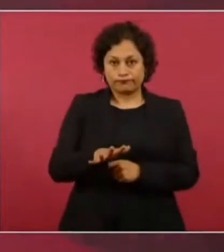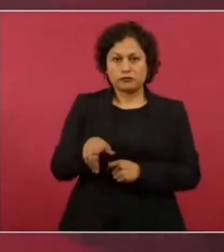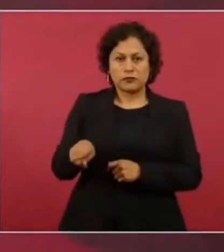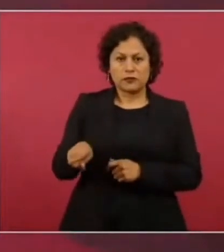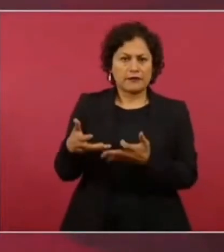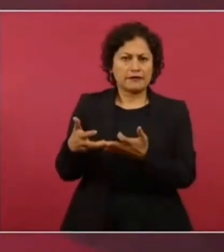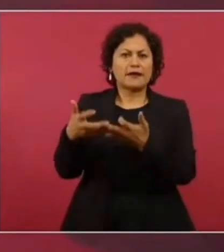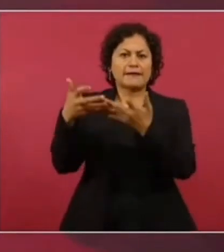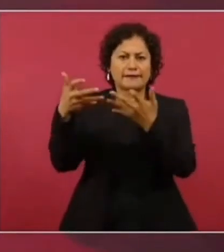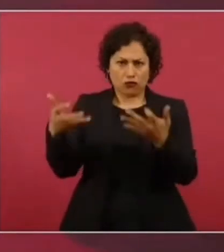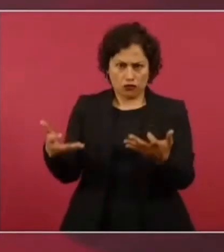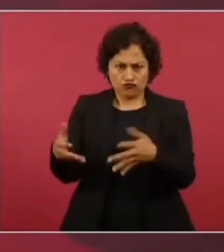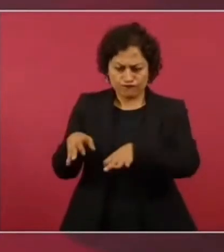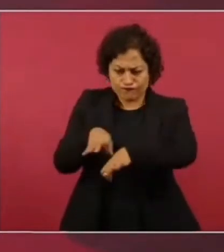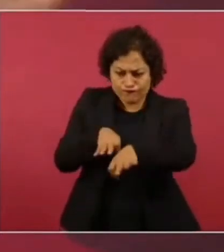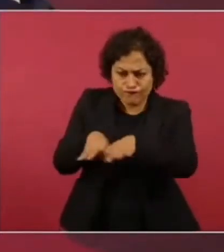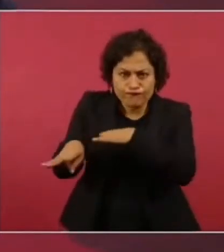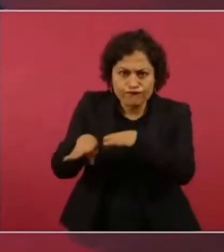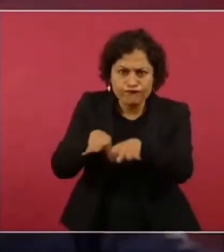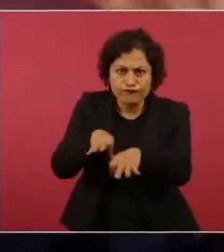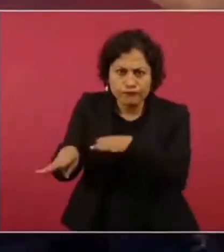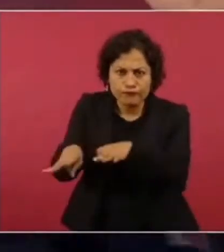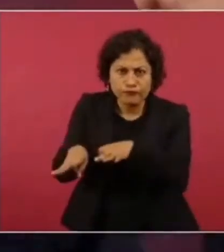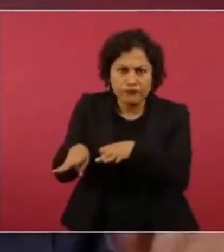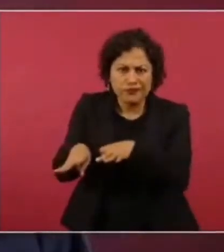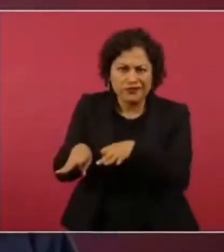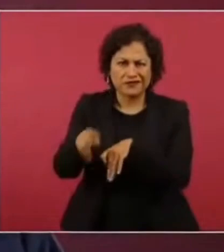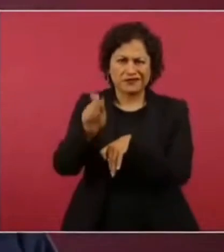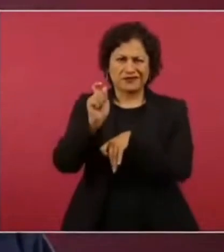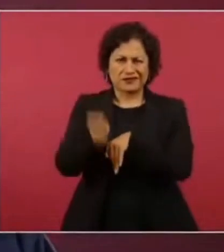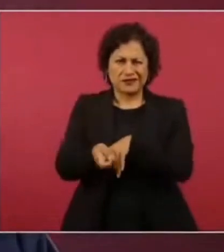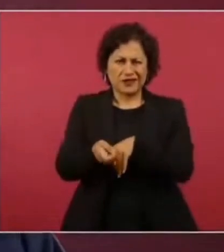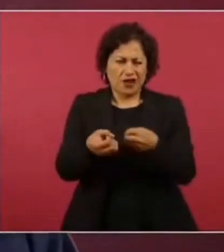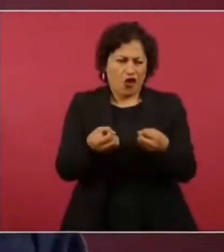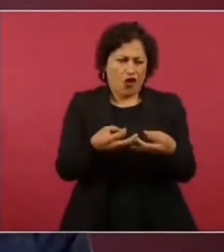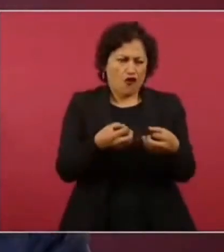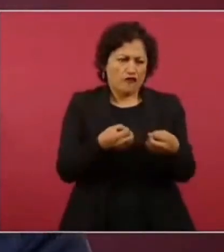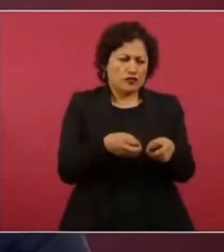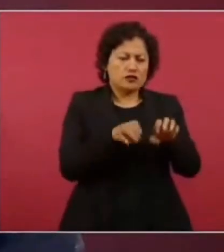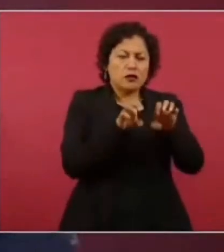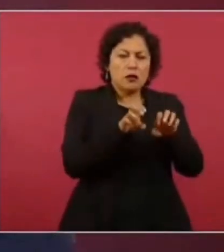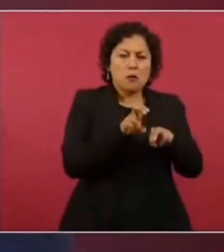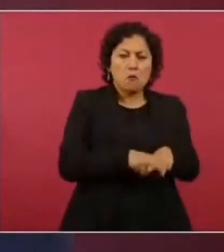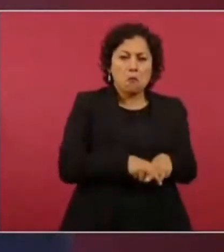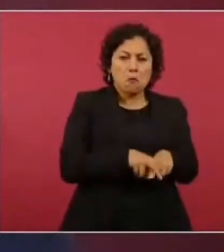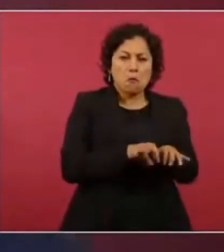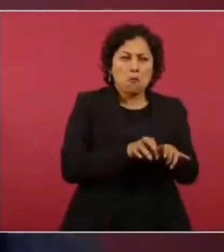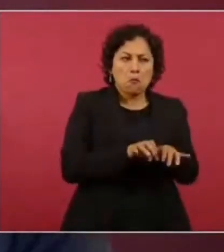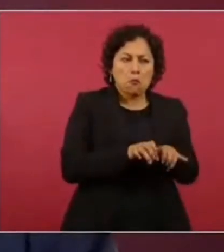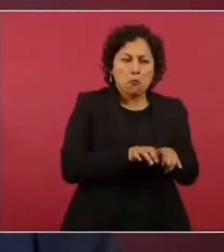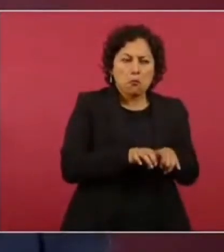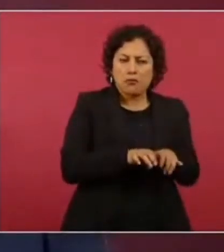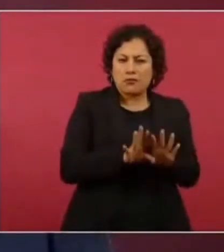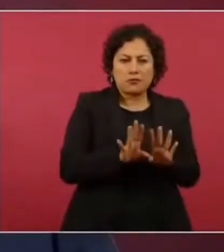Ya se acabó aquello de que desde las oficinas